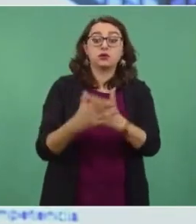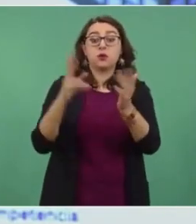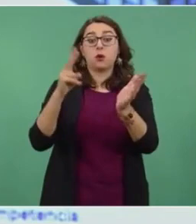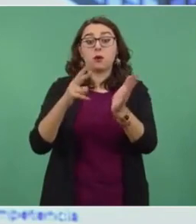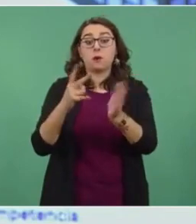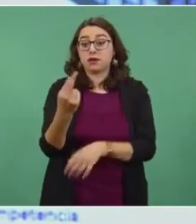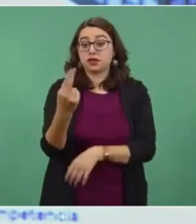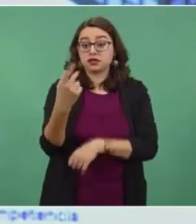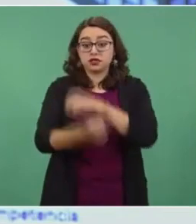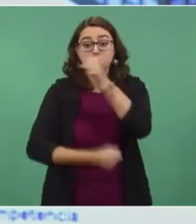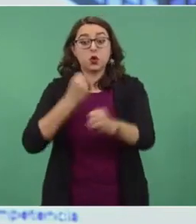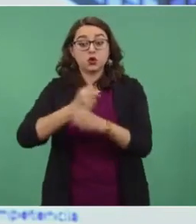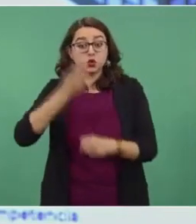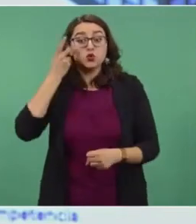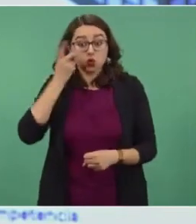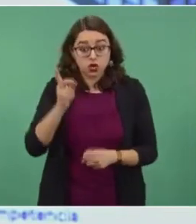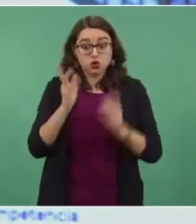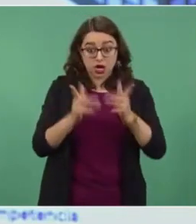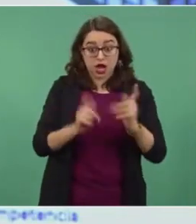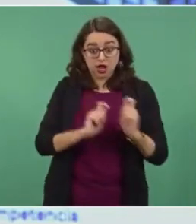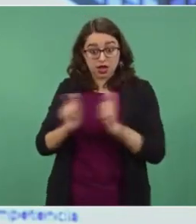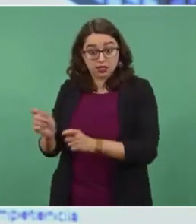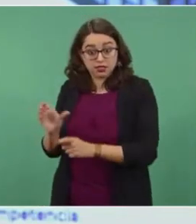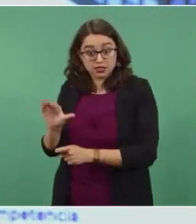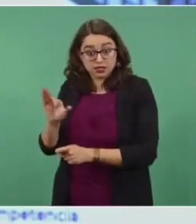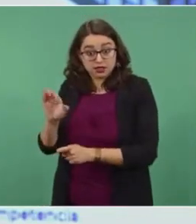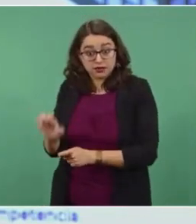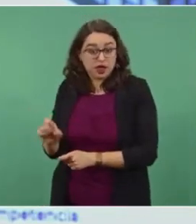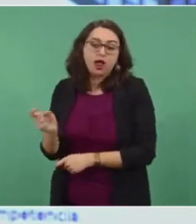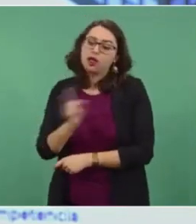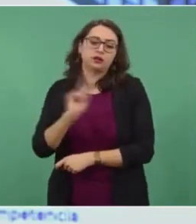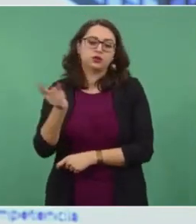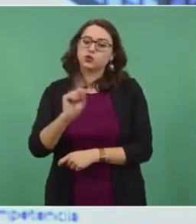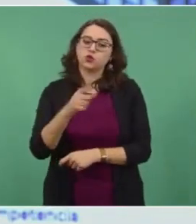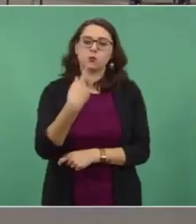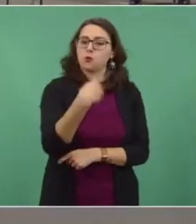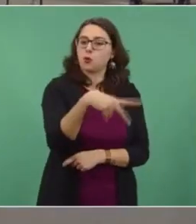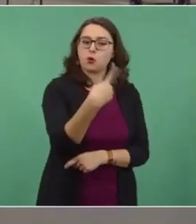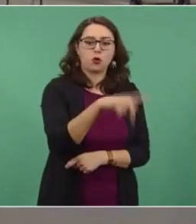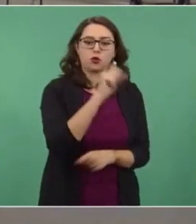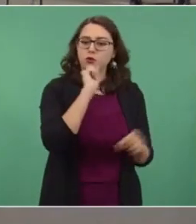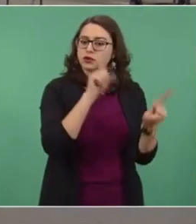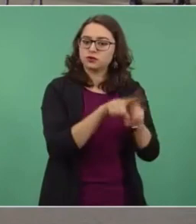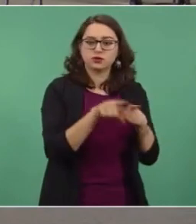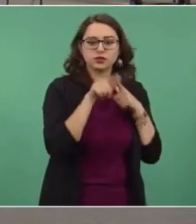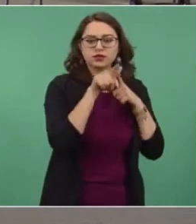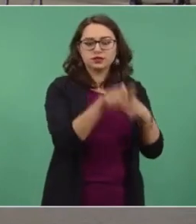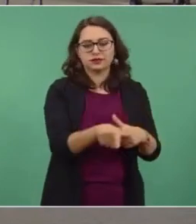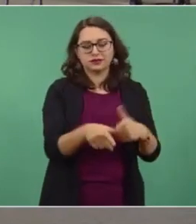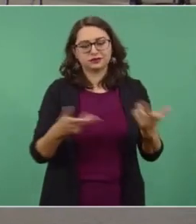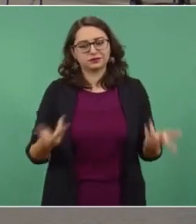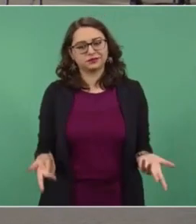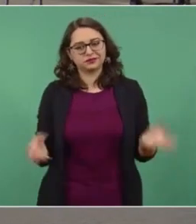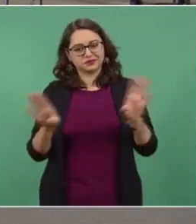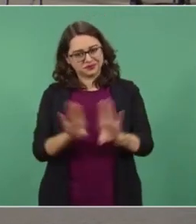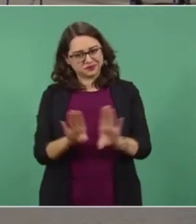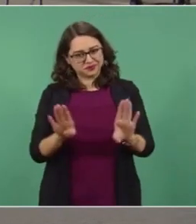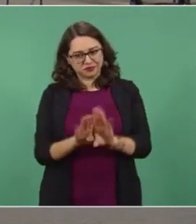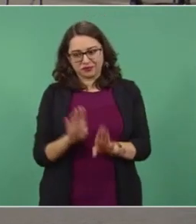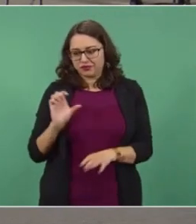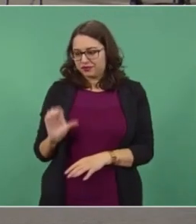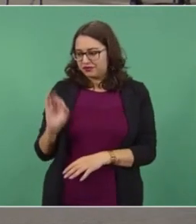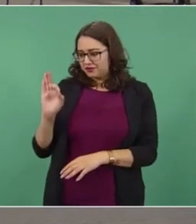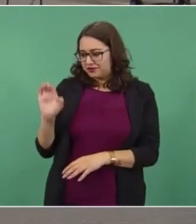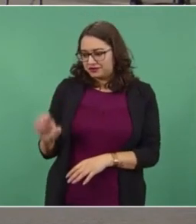les va a quedar a los privados. En este modelo, la CFE está obligada a pagar el